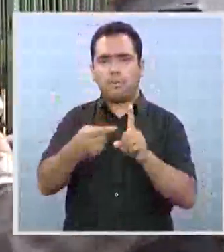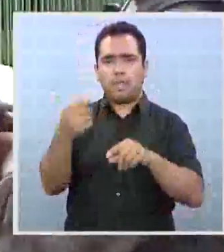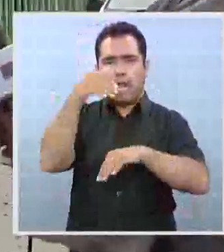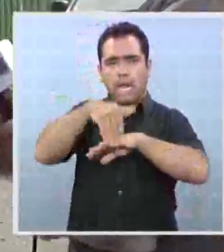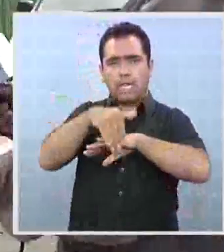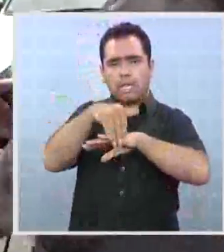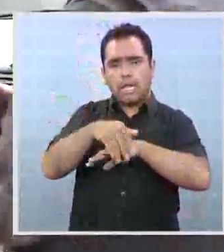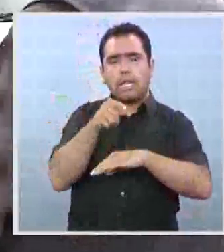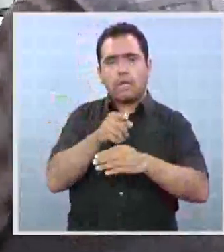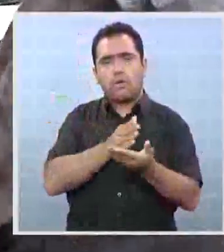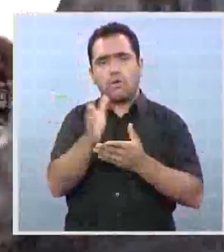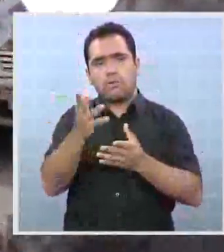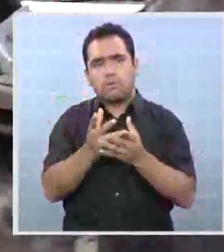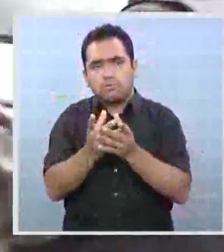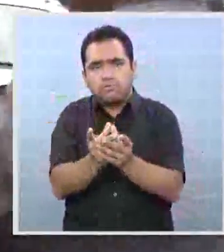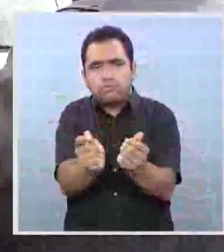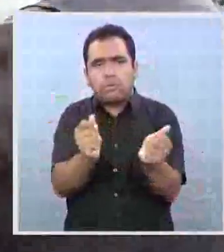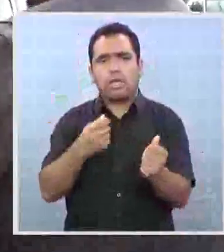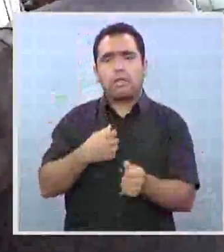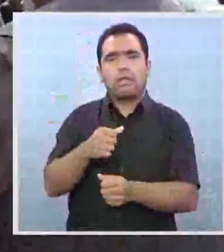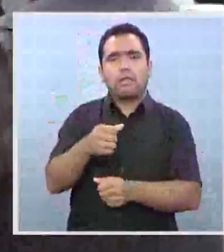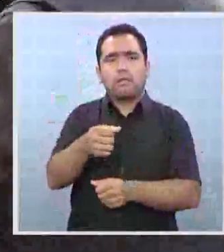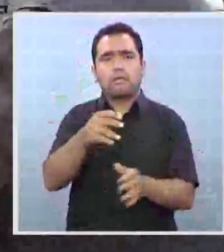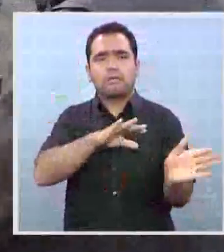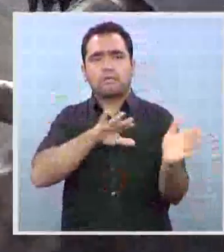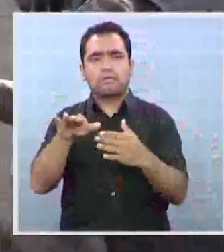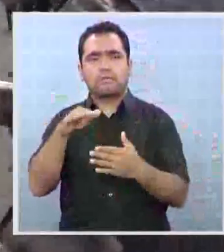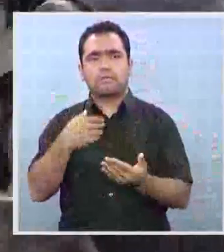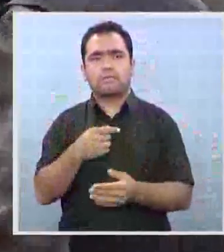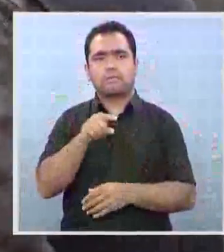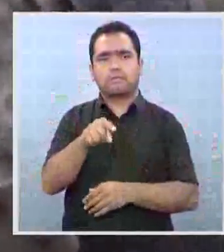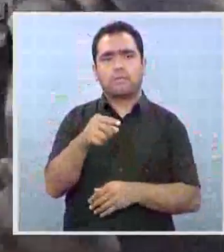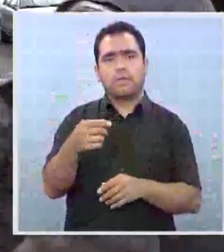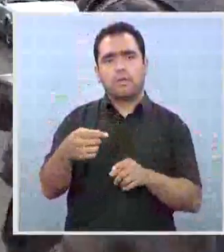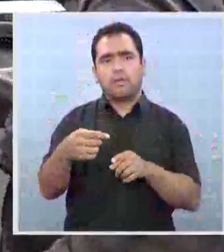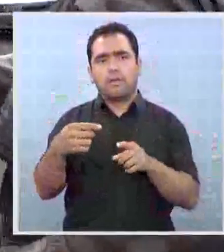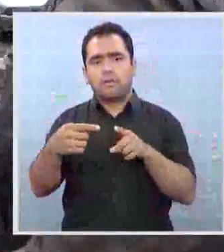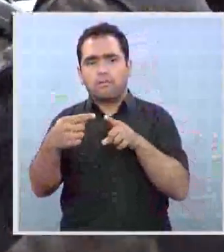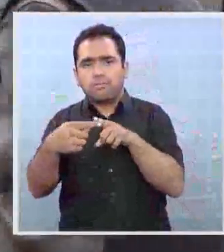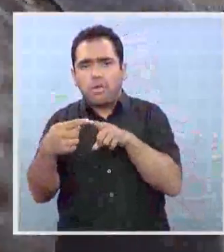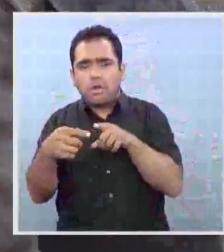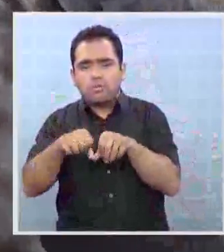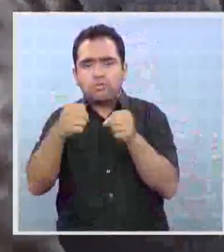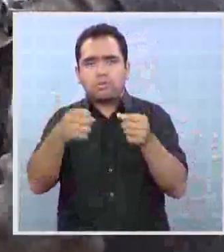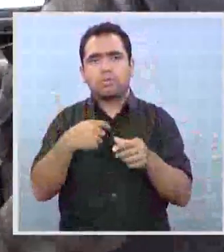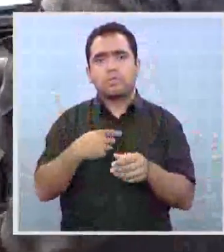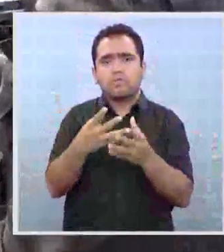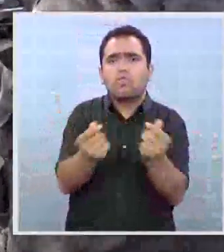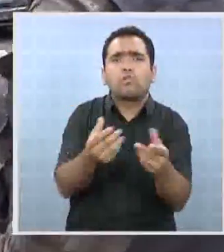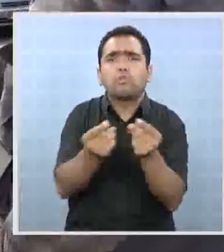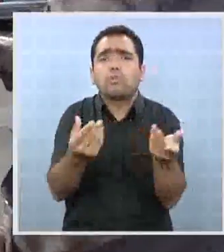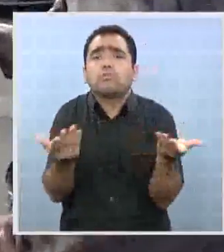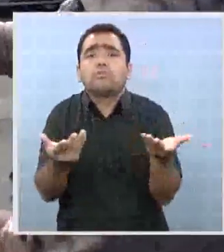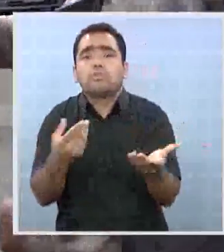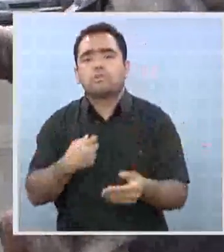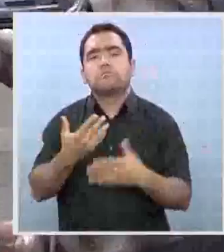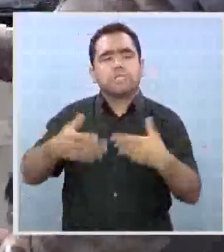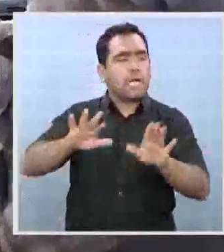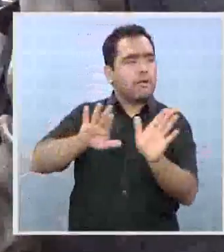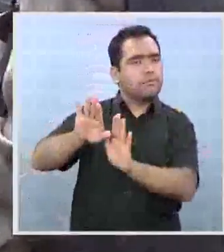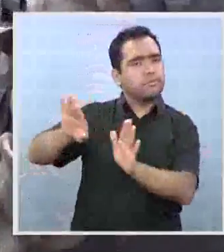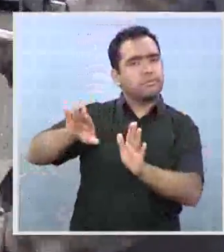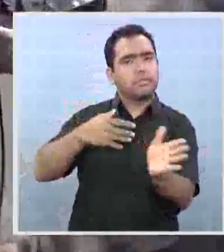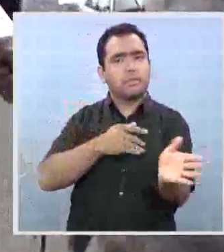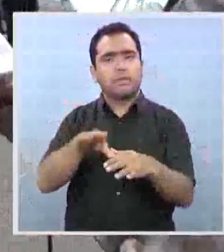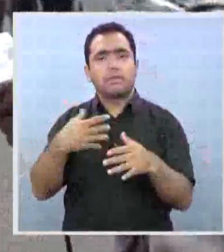.30 horas con la llegada del equipo especializado en desinfección. Obstrucción del colector. Ya, ¿y la solución? Ya está lista.